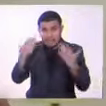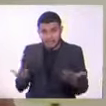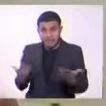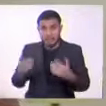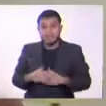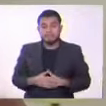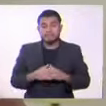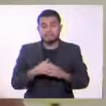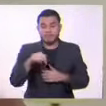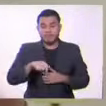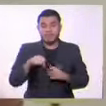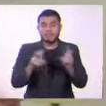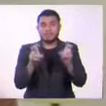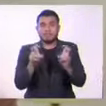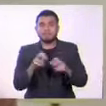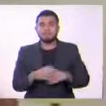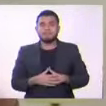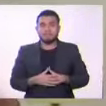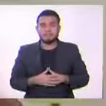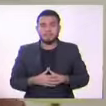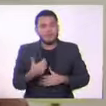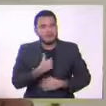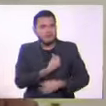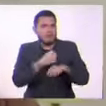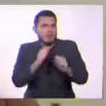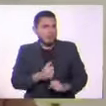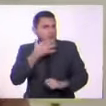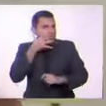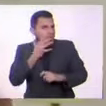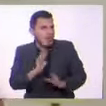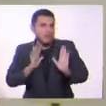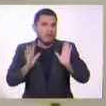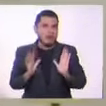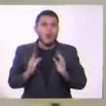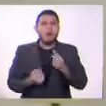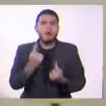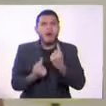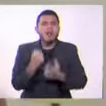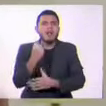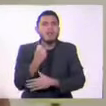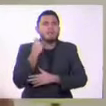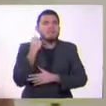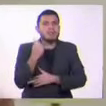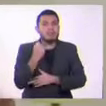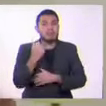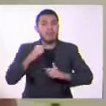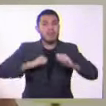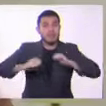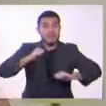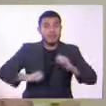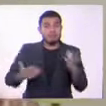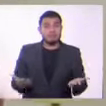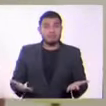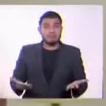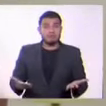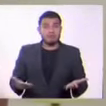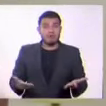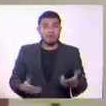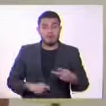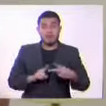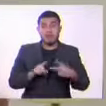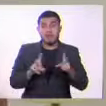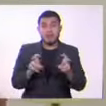esta unidad. Podemos reflexionar, por ejemplo, ¿cuál es la importancia del teatro? ¿Qué temas